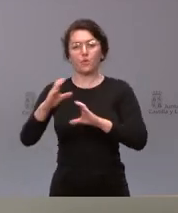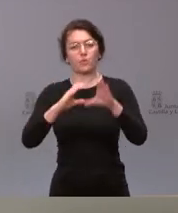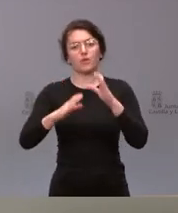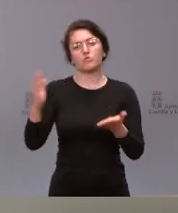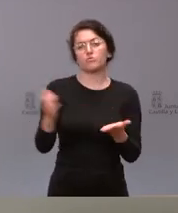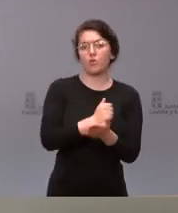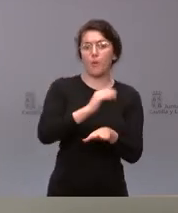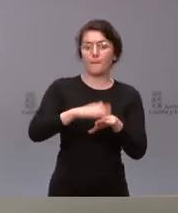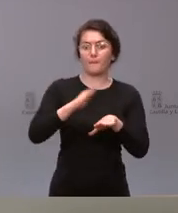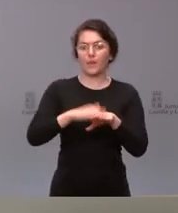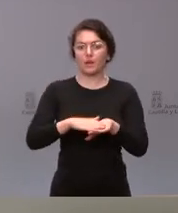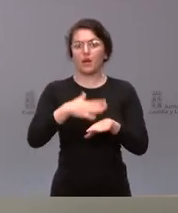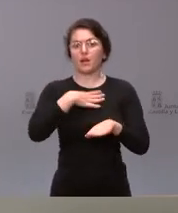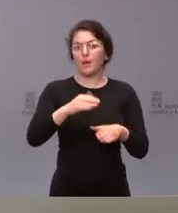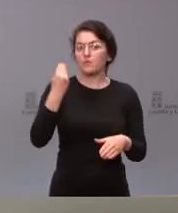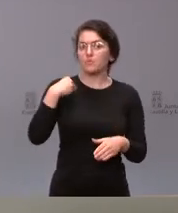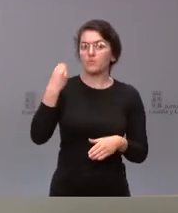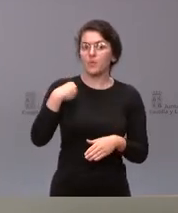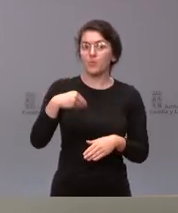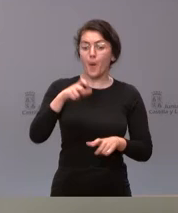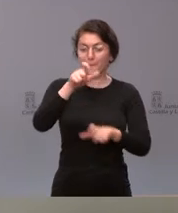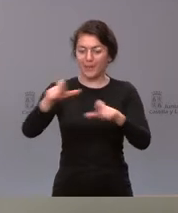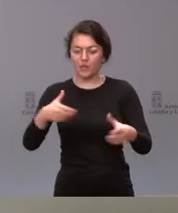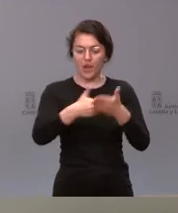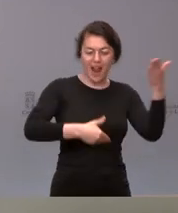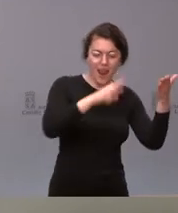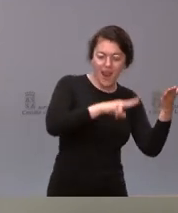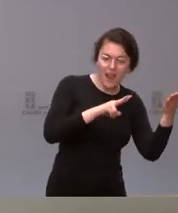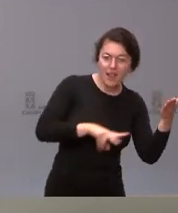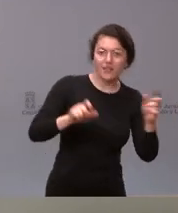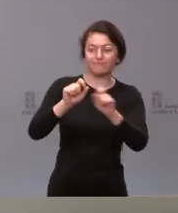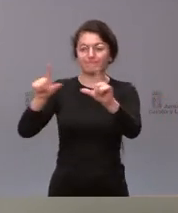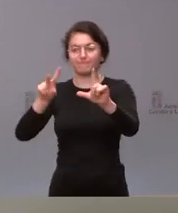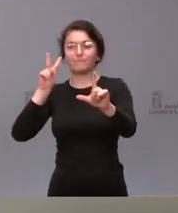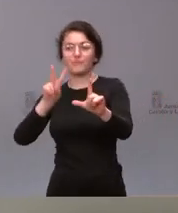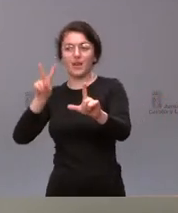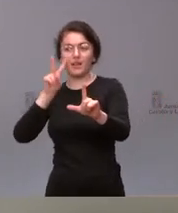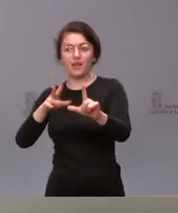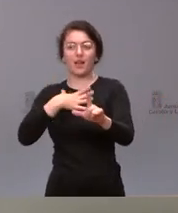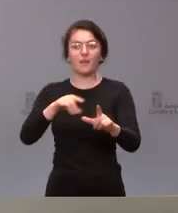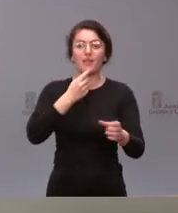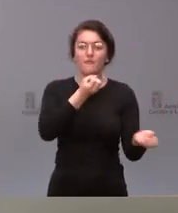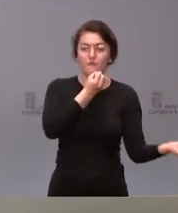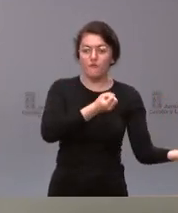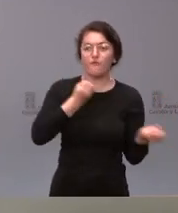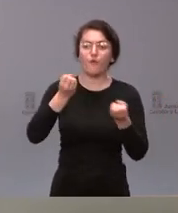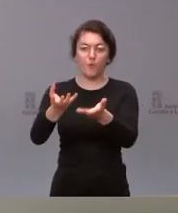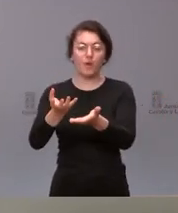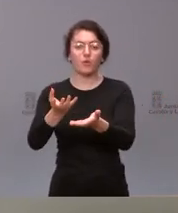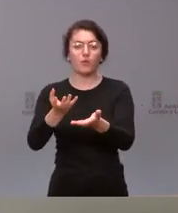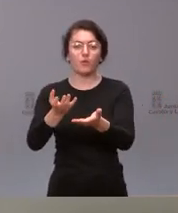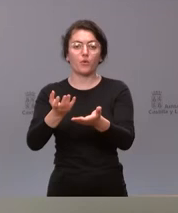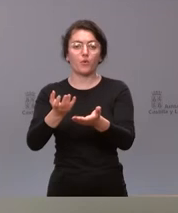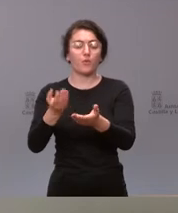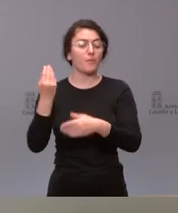a sus lectores a sus televidentes a sus oyentes la información o a las personas que lo lean en los servicios digitales en la forma